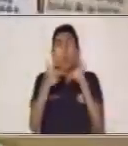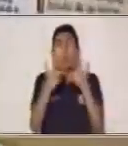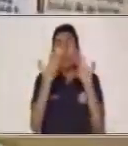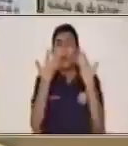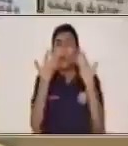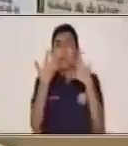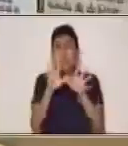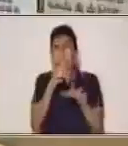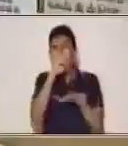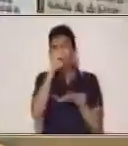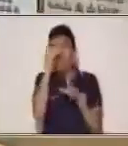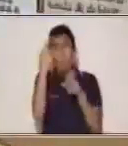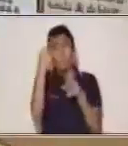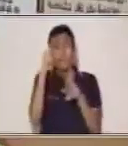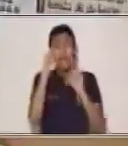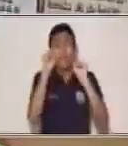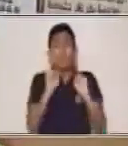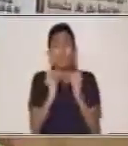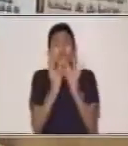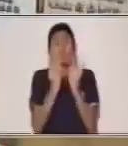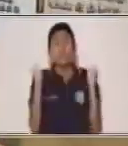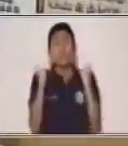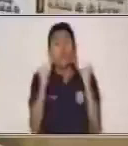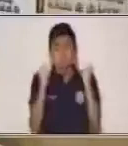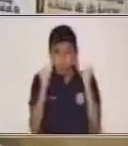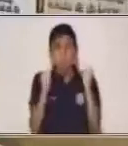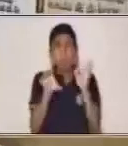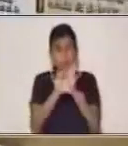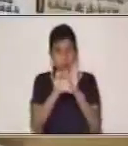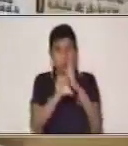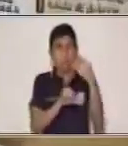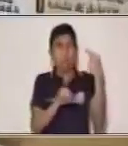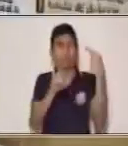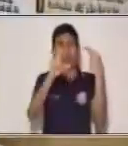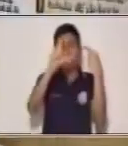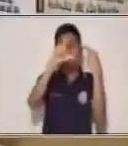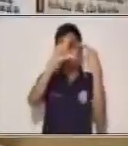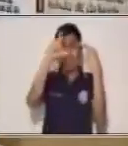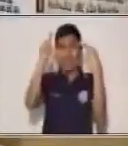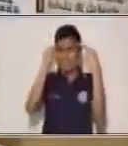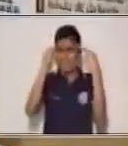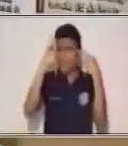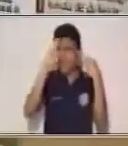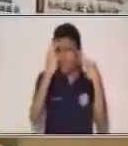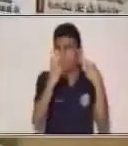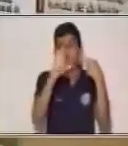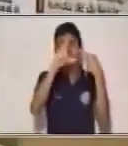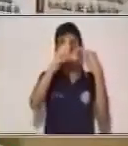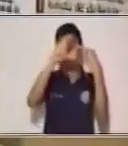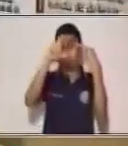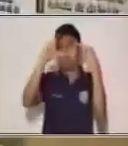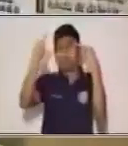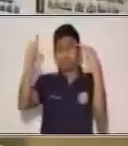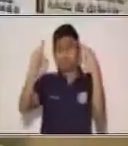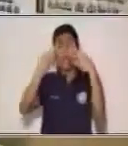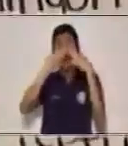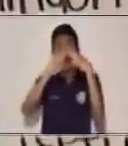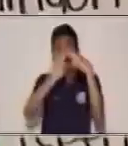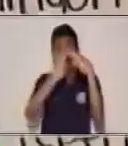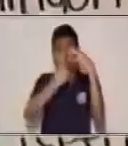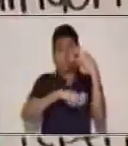da la solución al conflicto. Aquí finaliza la historia, ¿sí? En el